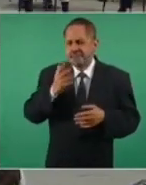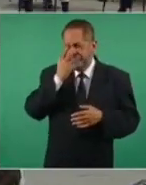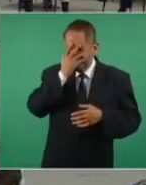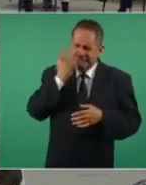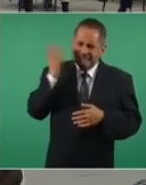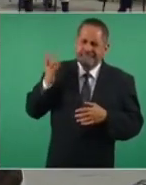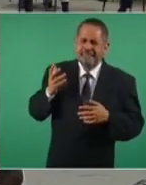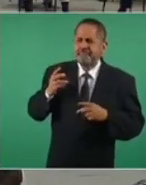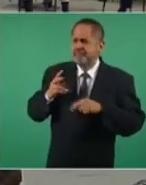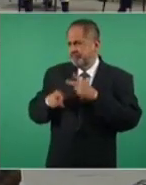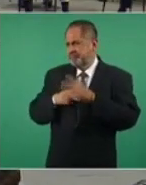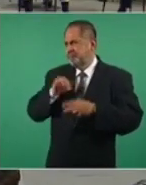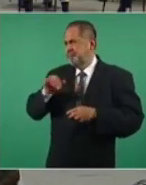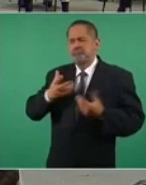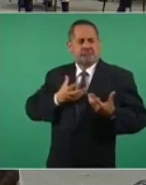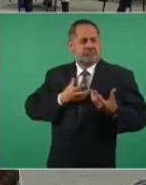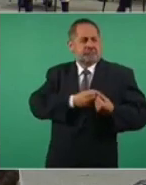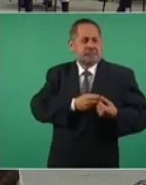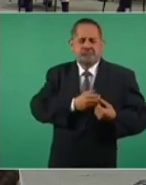porque él se